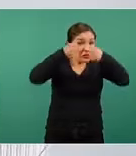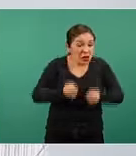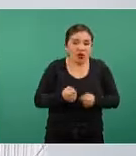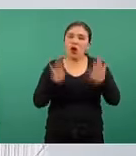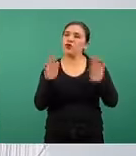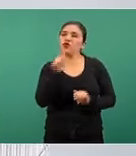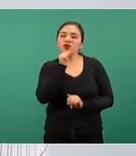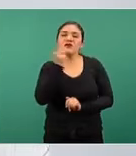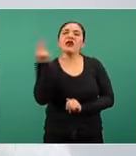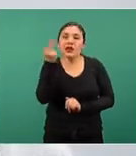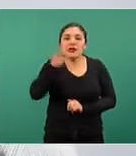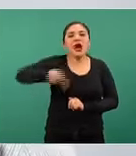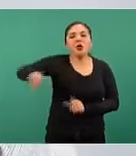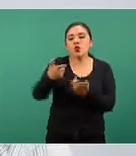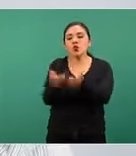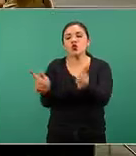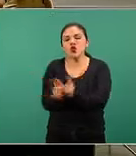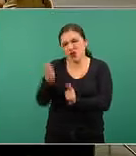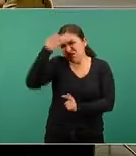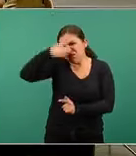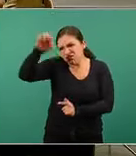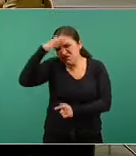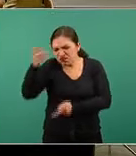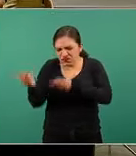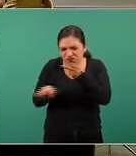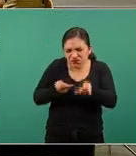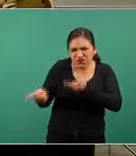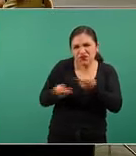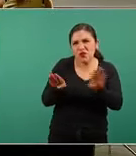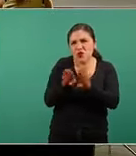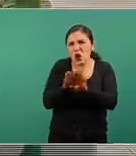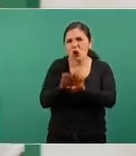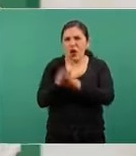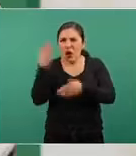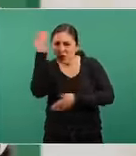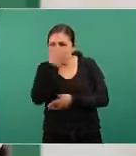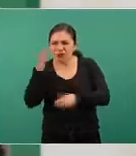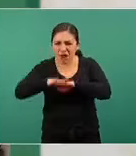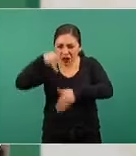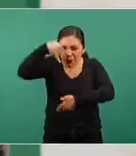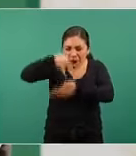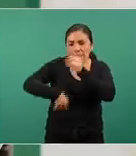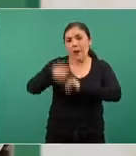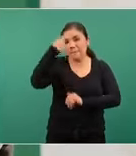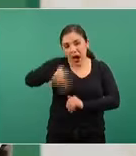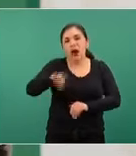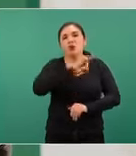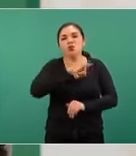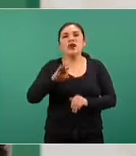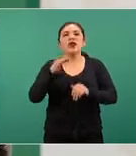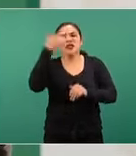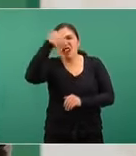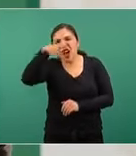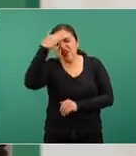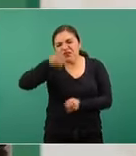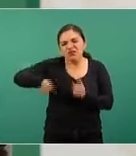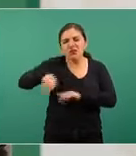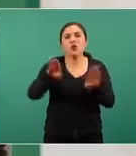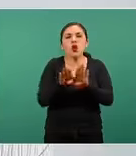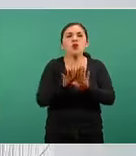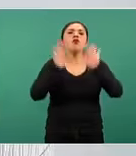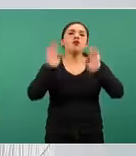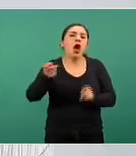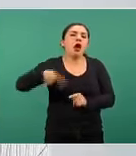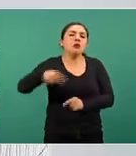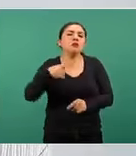la dictaminación con todos los elementos técnicos que se deben de poner sobre la mesa de los expertos y en su momento